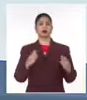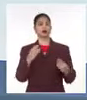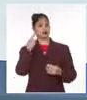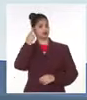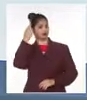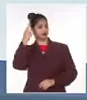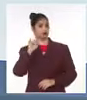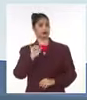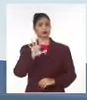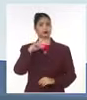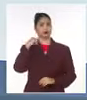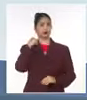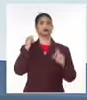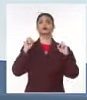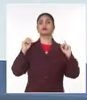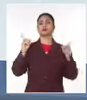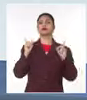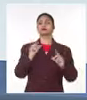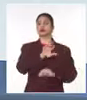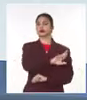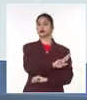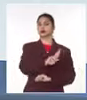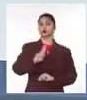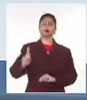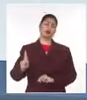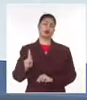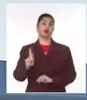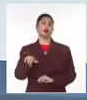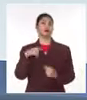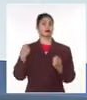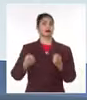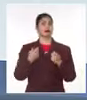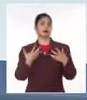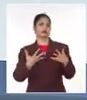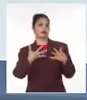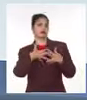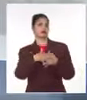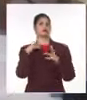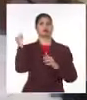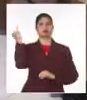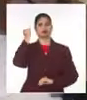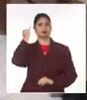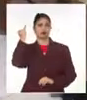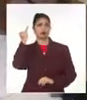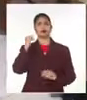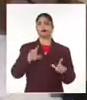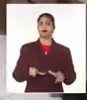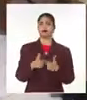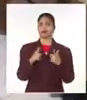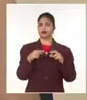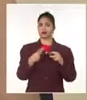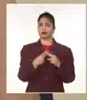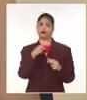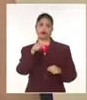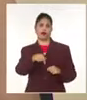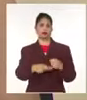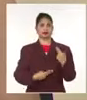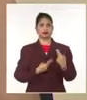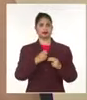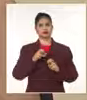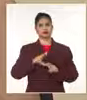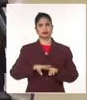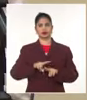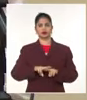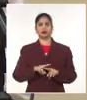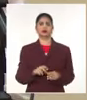años de la política exterior revolucionaria y su impacto en las relaciones internacionales. Para pensar el mundo desde el sur